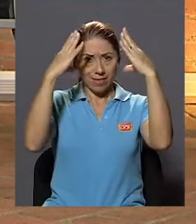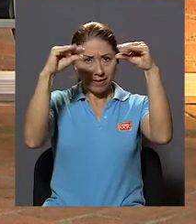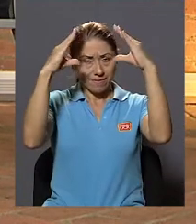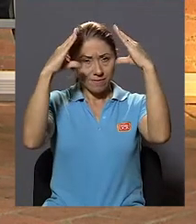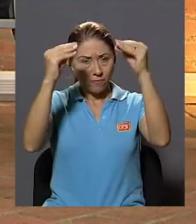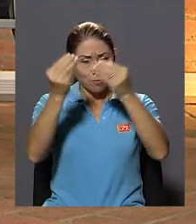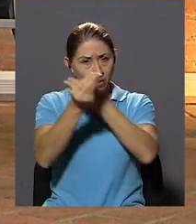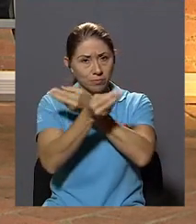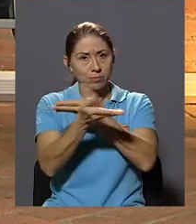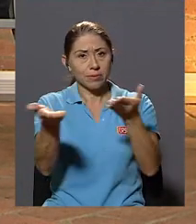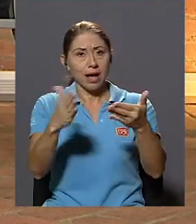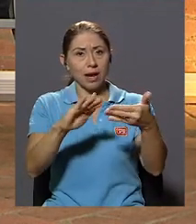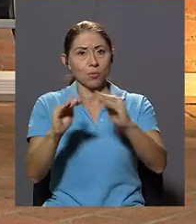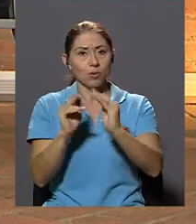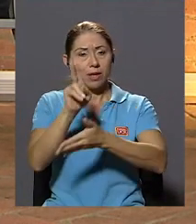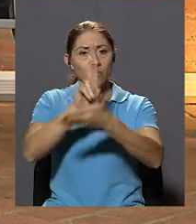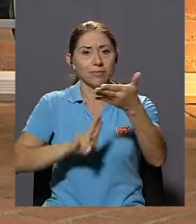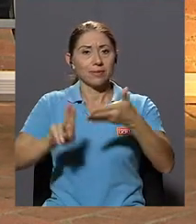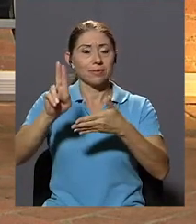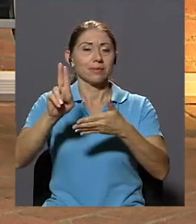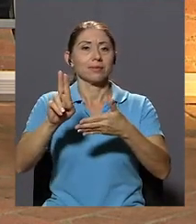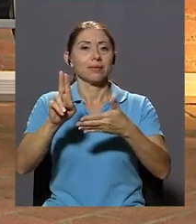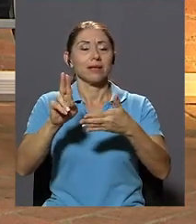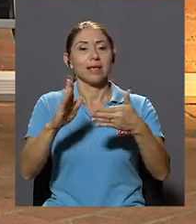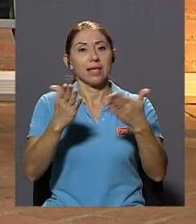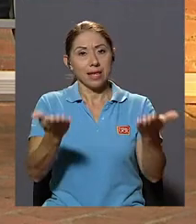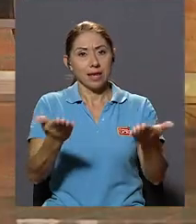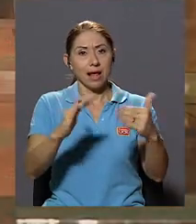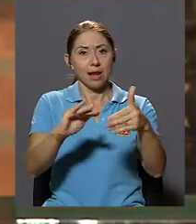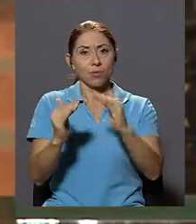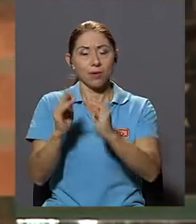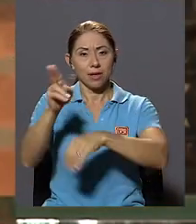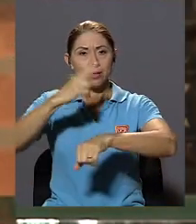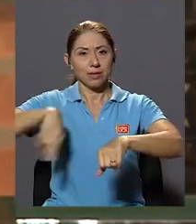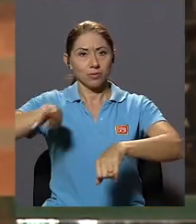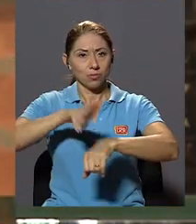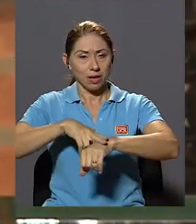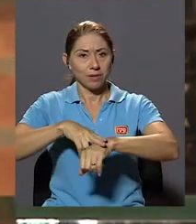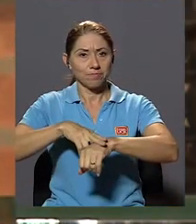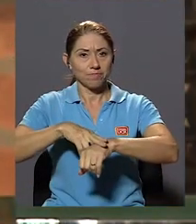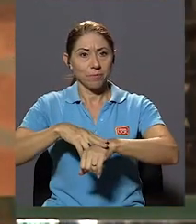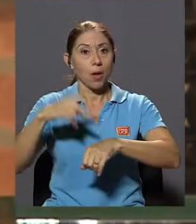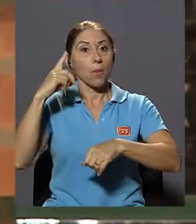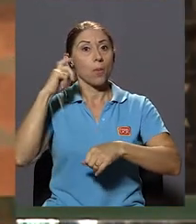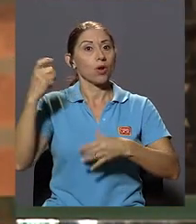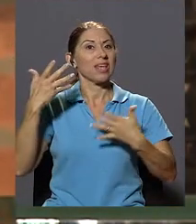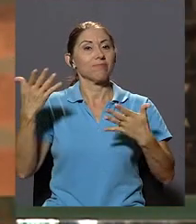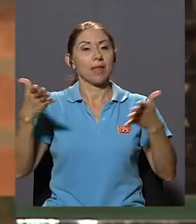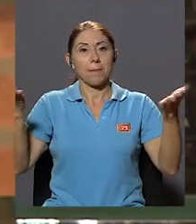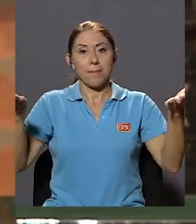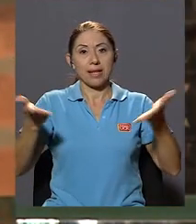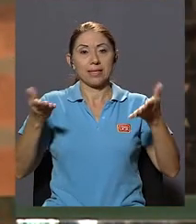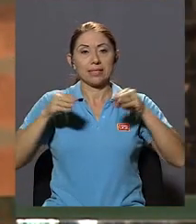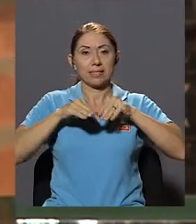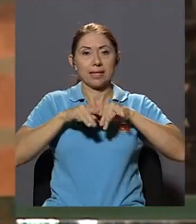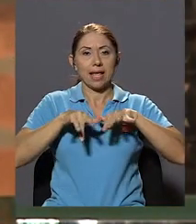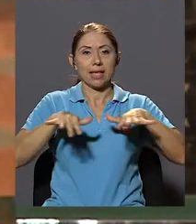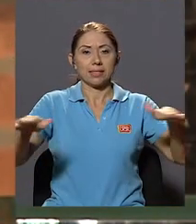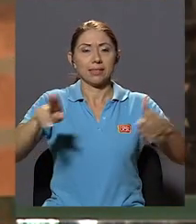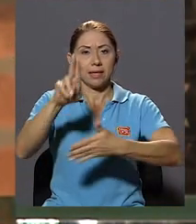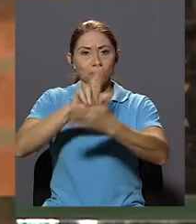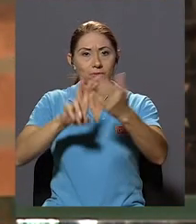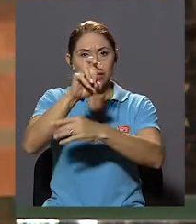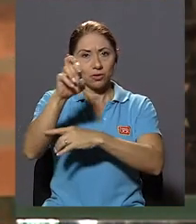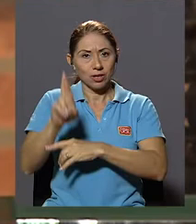presentar a la comunidad universitaria y a la comunidad nacional Porque la presencia de la universidad de Costa Rica